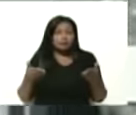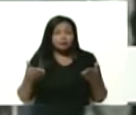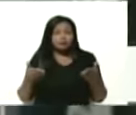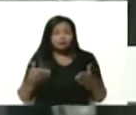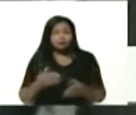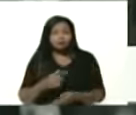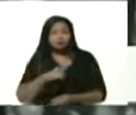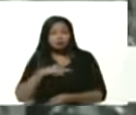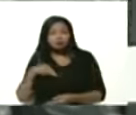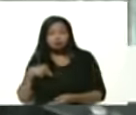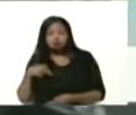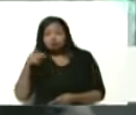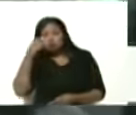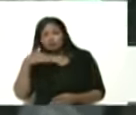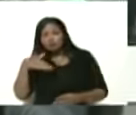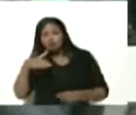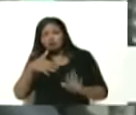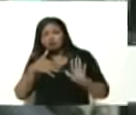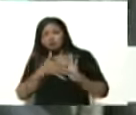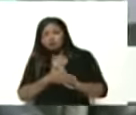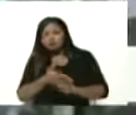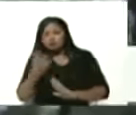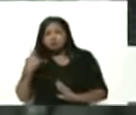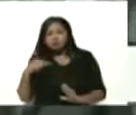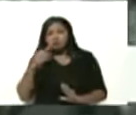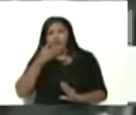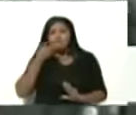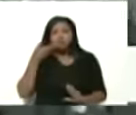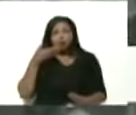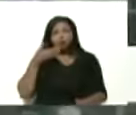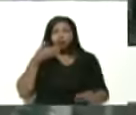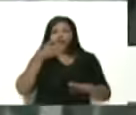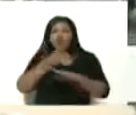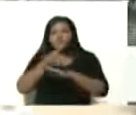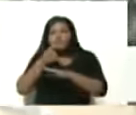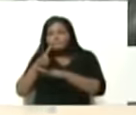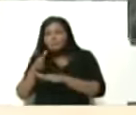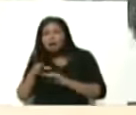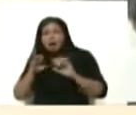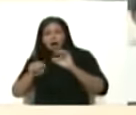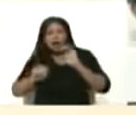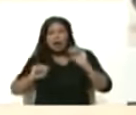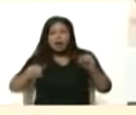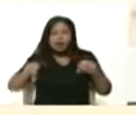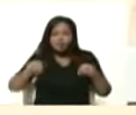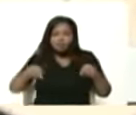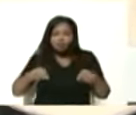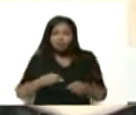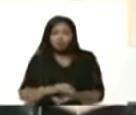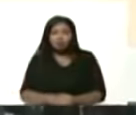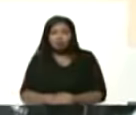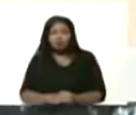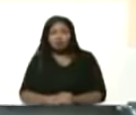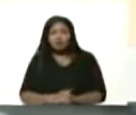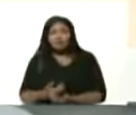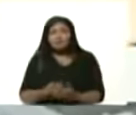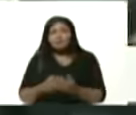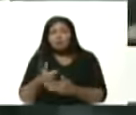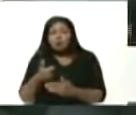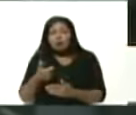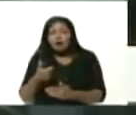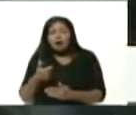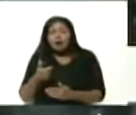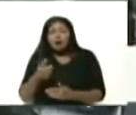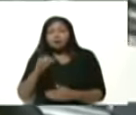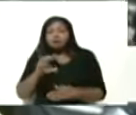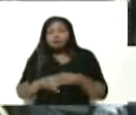que el pueblo tenga una mejor accesibilidad a la moto al estar un poco más accesible eso nos permite a